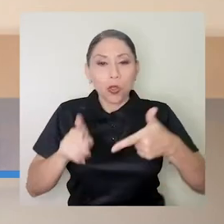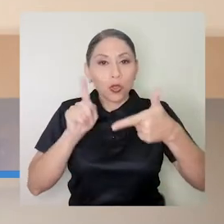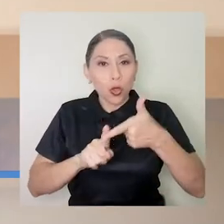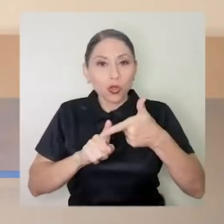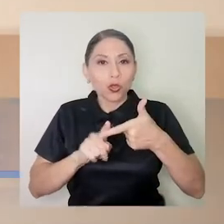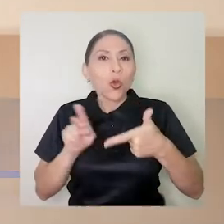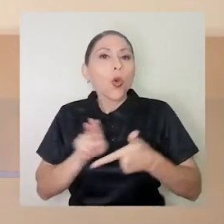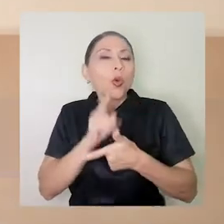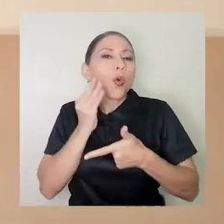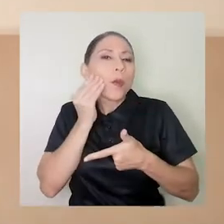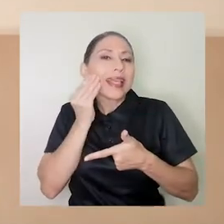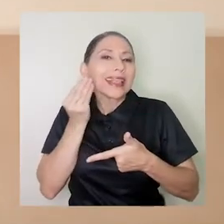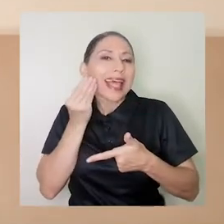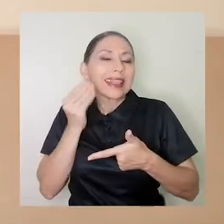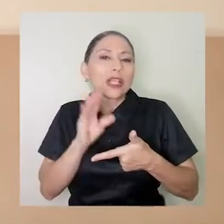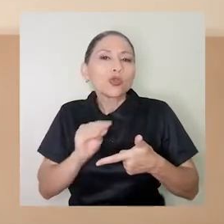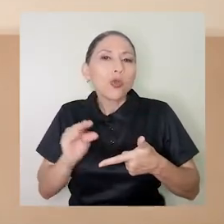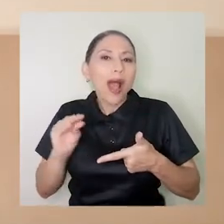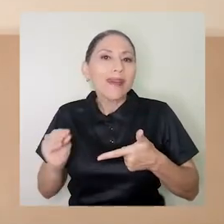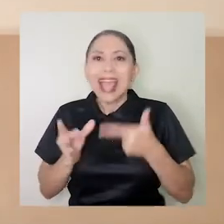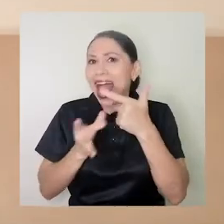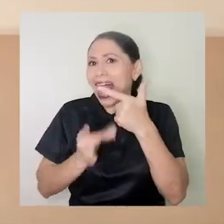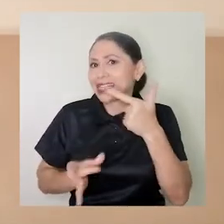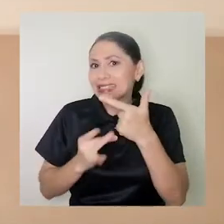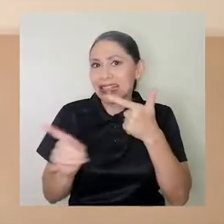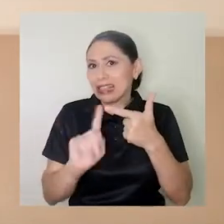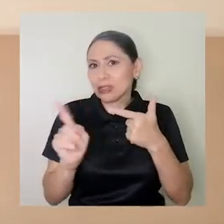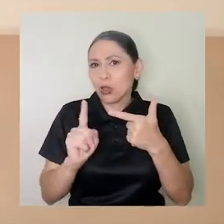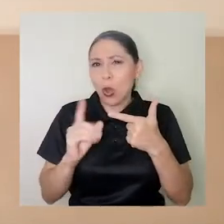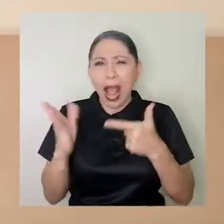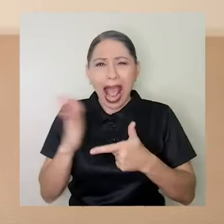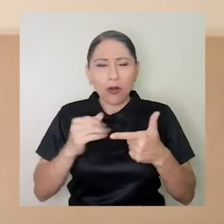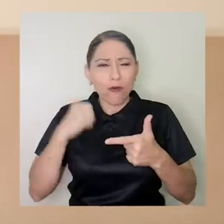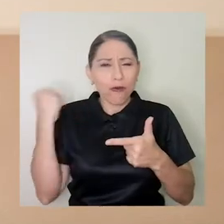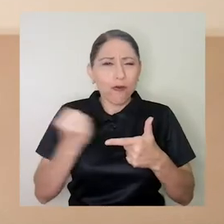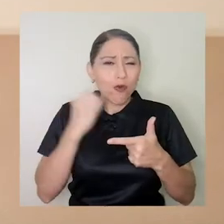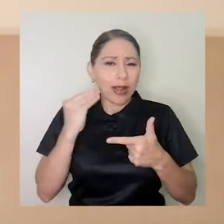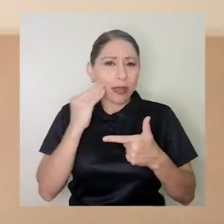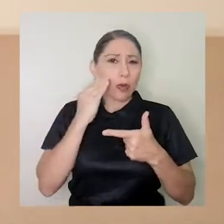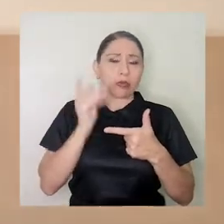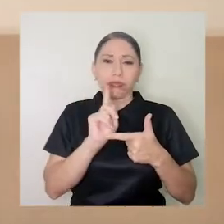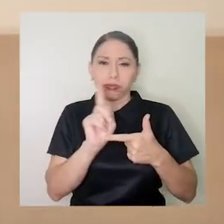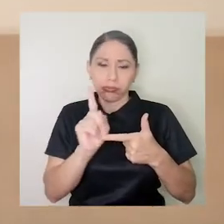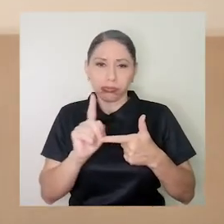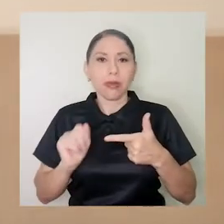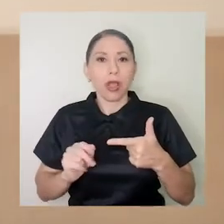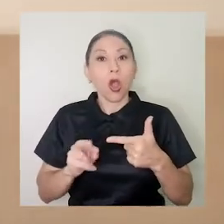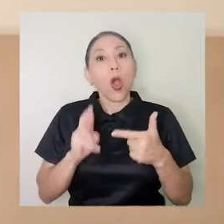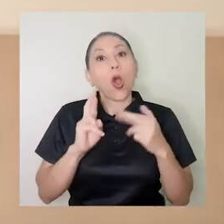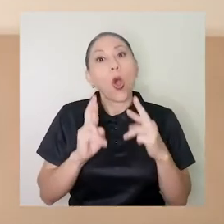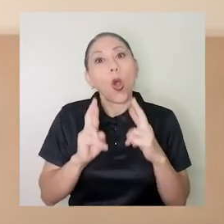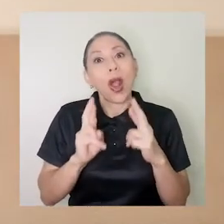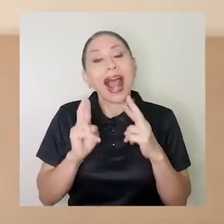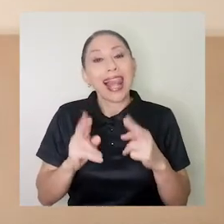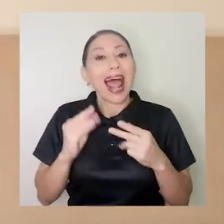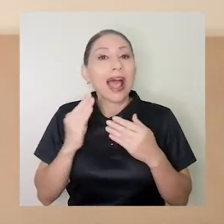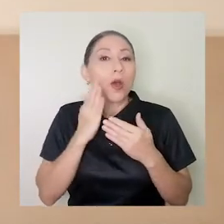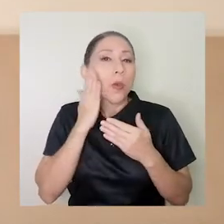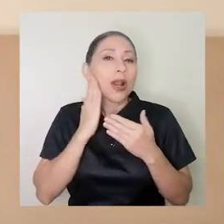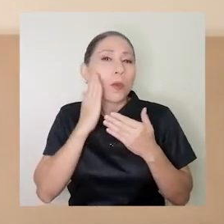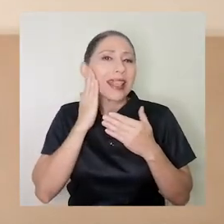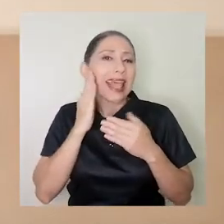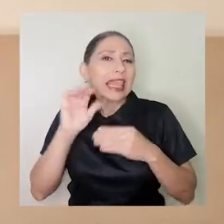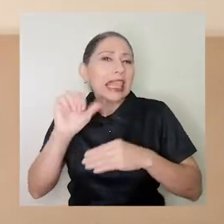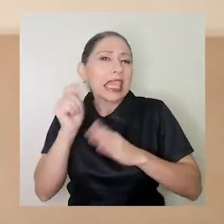utilizar un humectante suave, ligero, nada de aceites ni nada muy pesado en nuestra piel que va a estar en contacto con la mascarilla. Y ojalá poner el